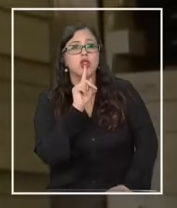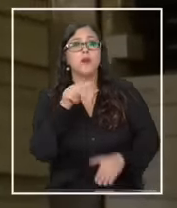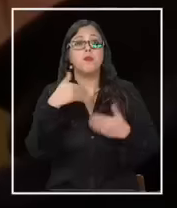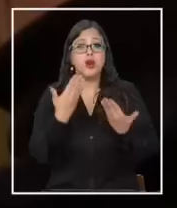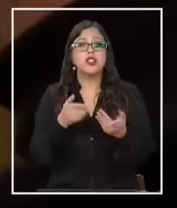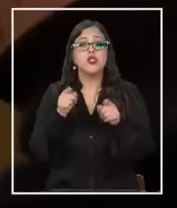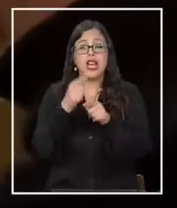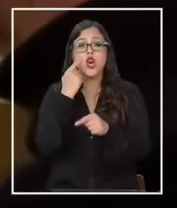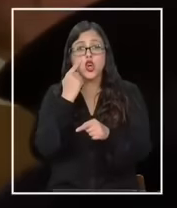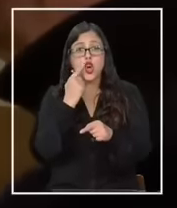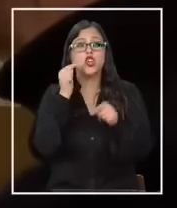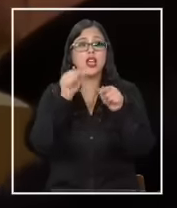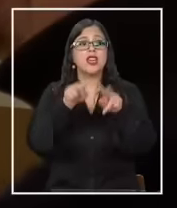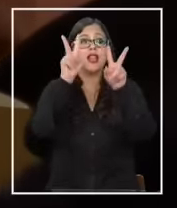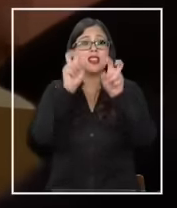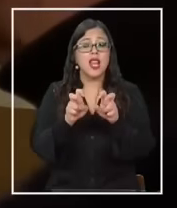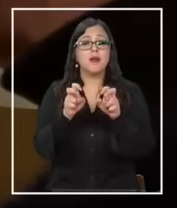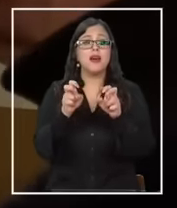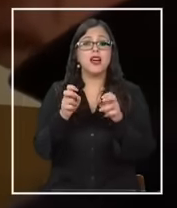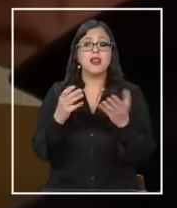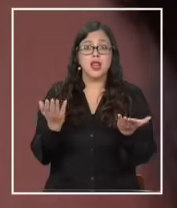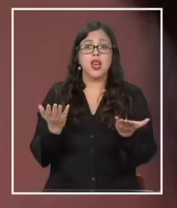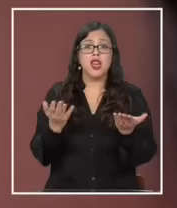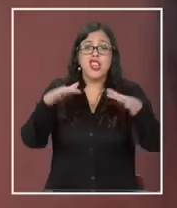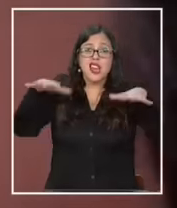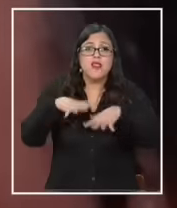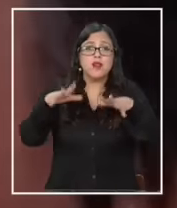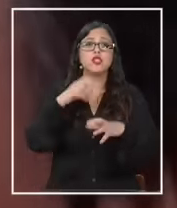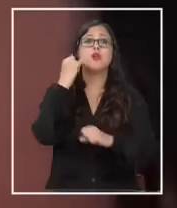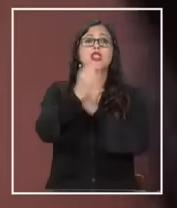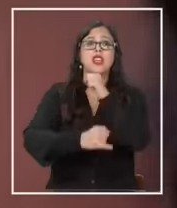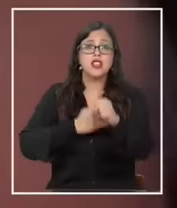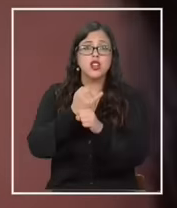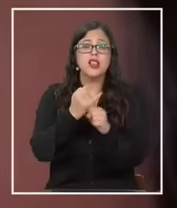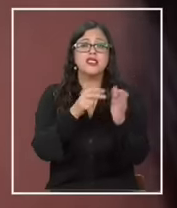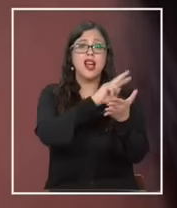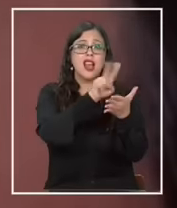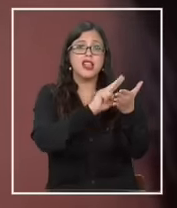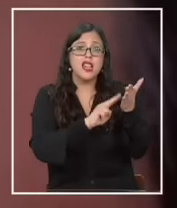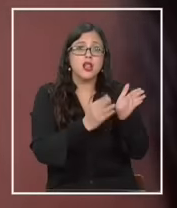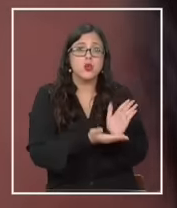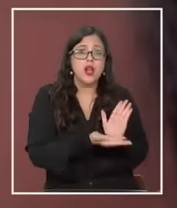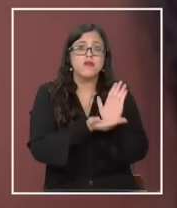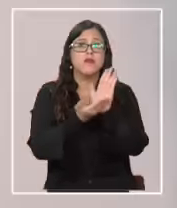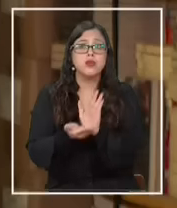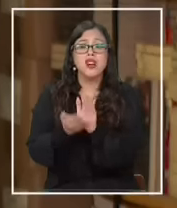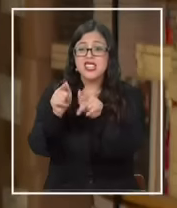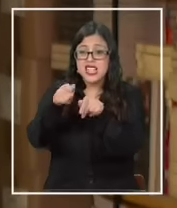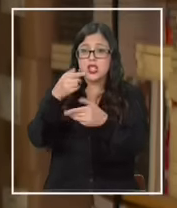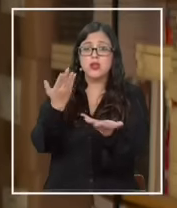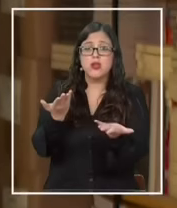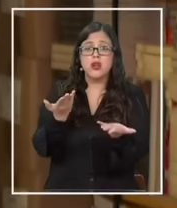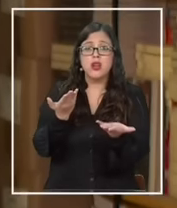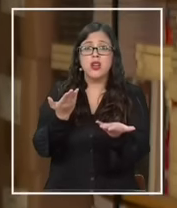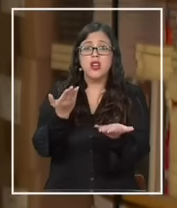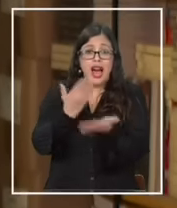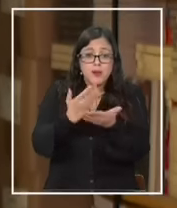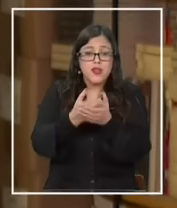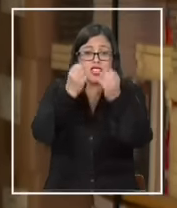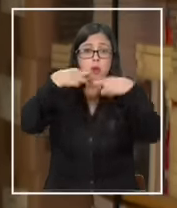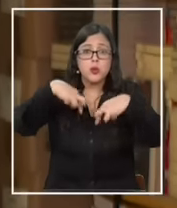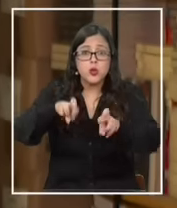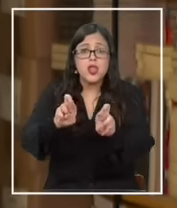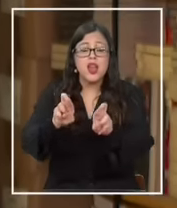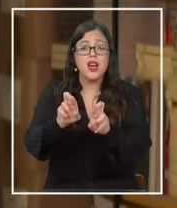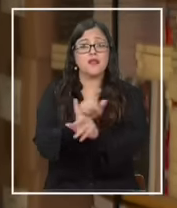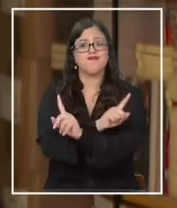hecho en Chile por internacionalizar la literatura habla derechamente de una oportunidad perdida entonces es muy triste es muy